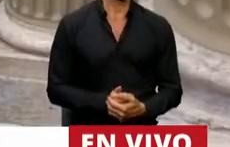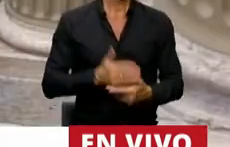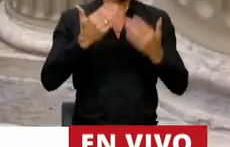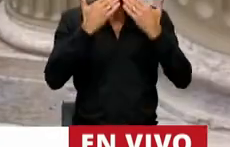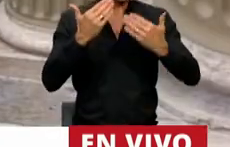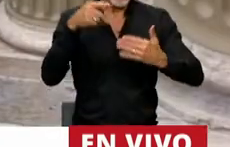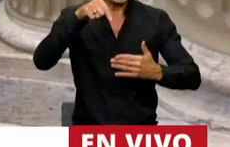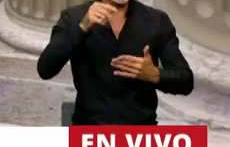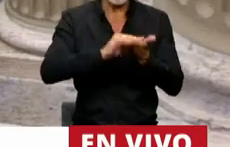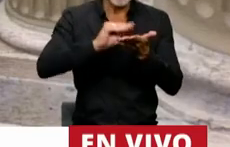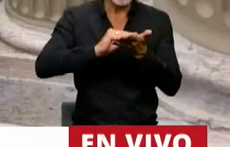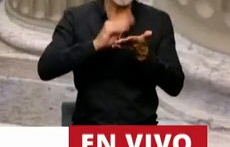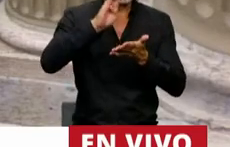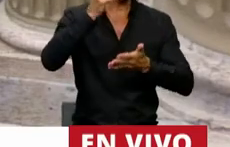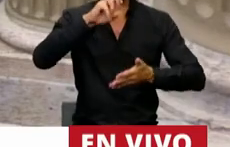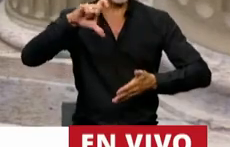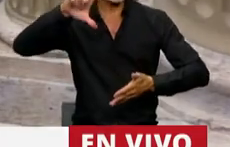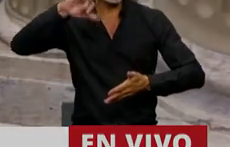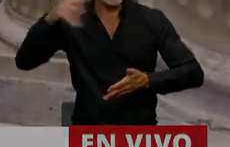Gracias, diputada Bernaza.